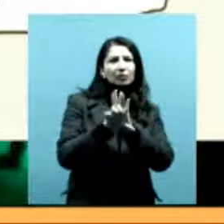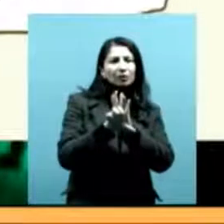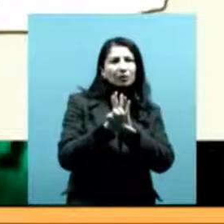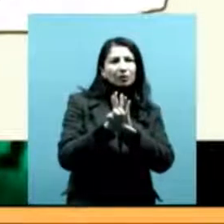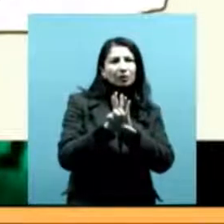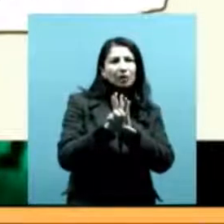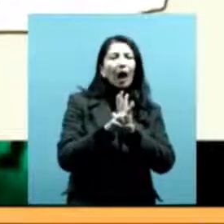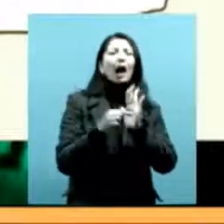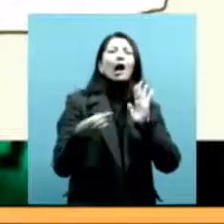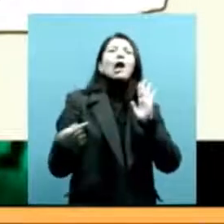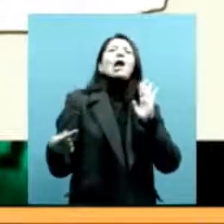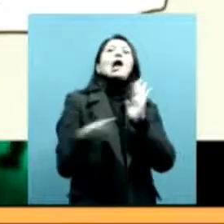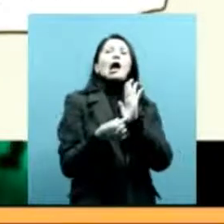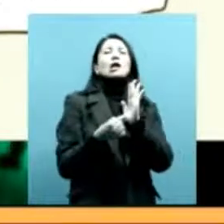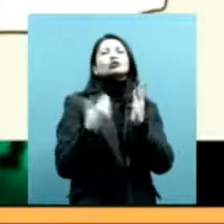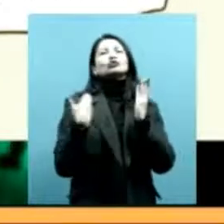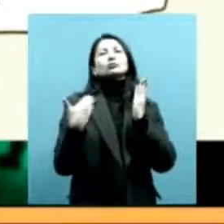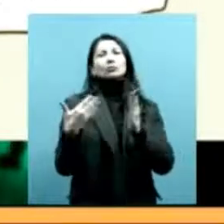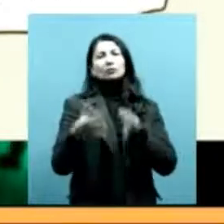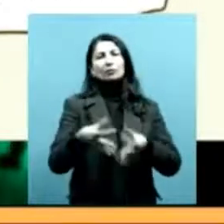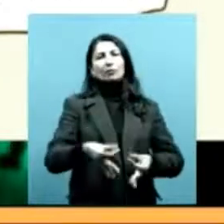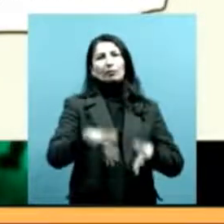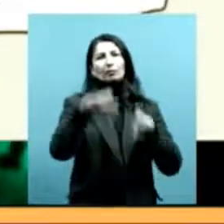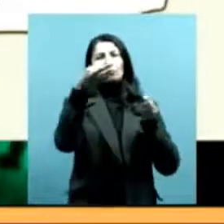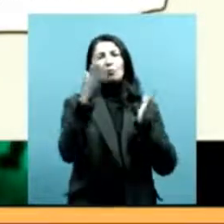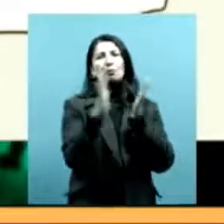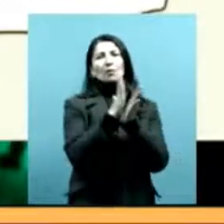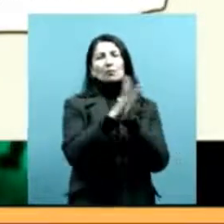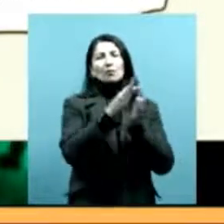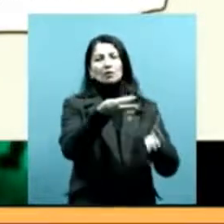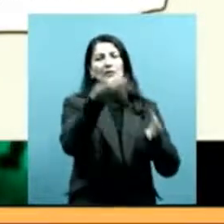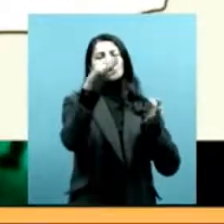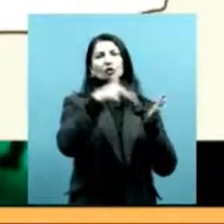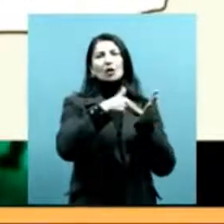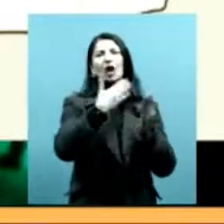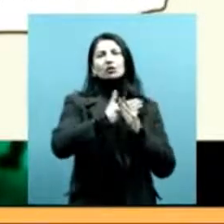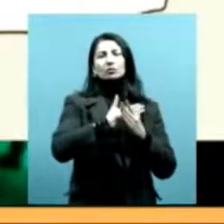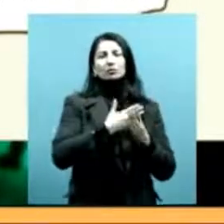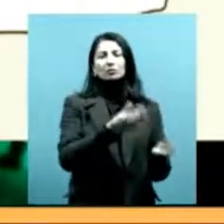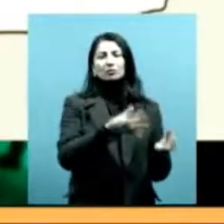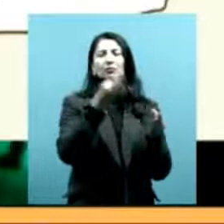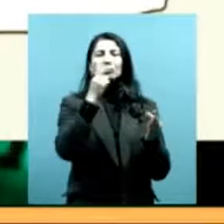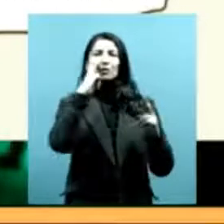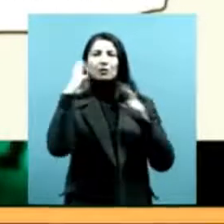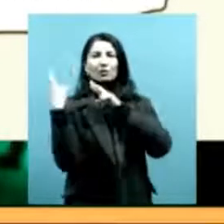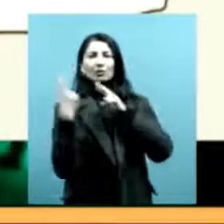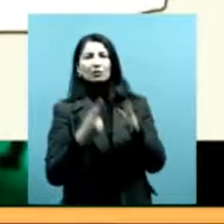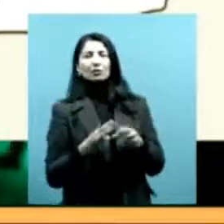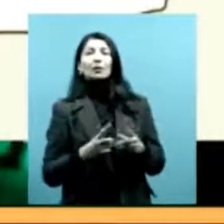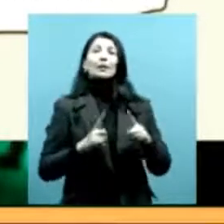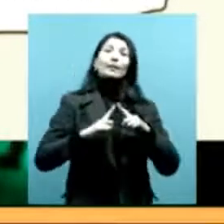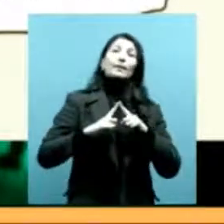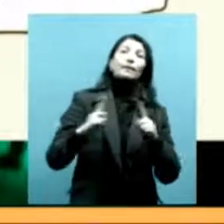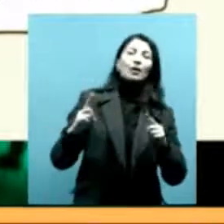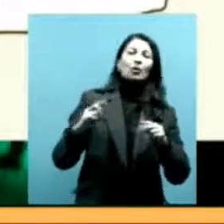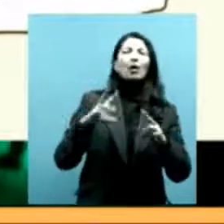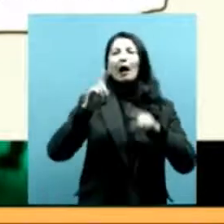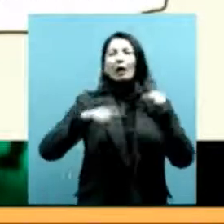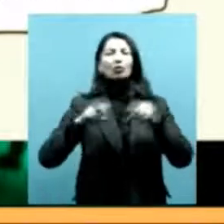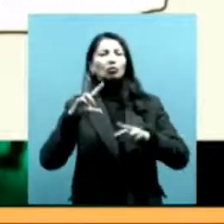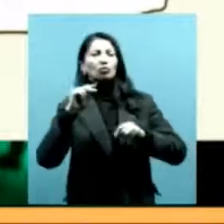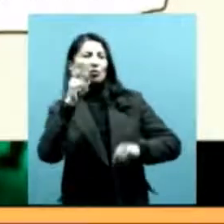Ese sería el procedimiento. En vez de buscar presencias y reconocimientos, centrarse en las ausencias y en los no reconocimientos.